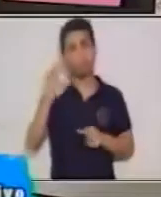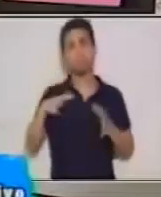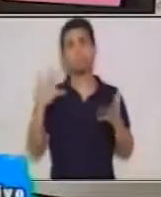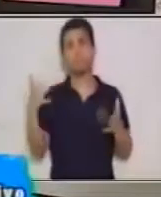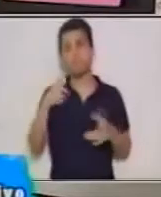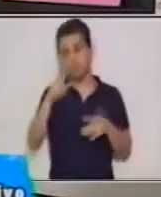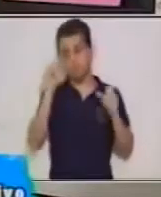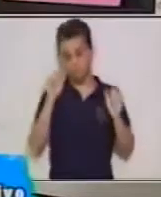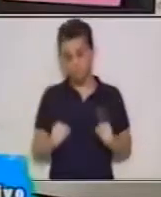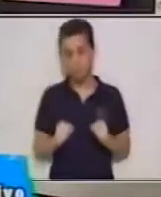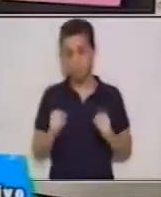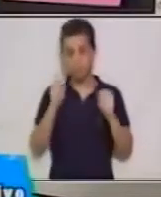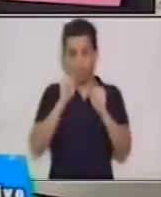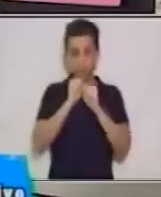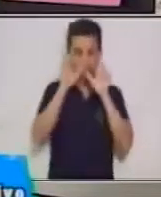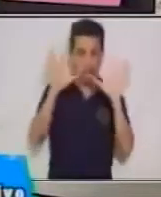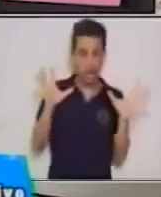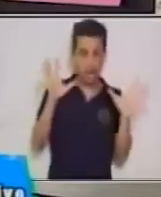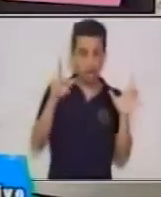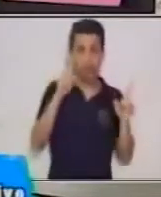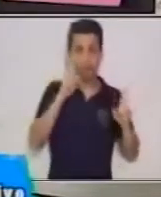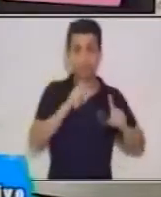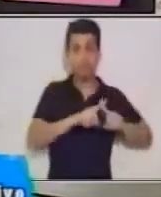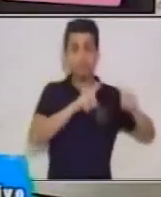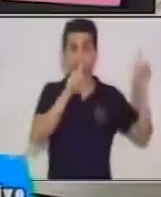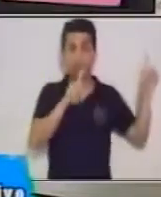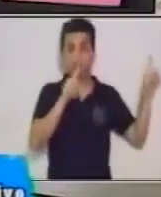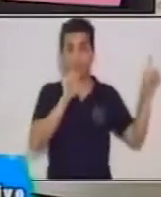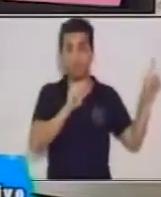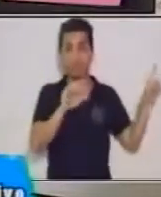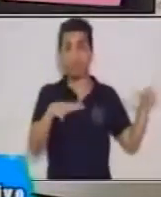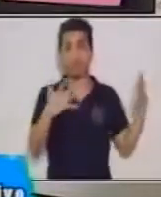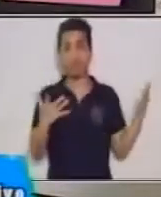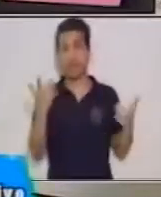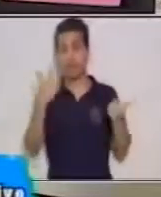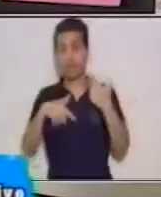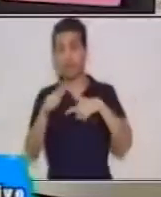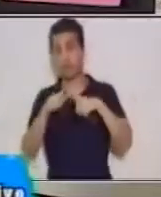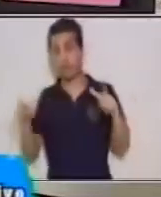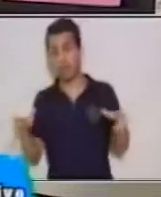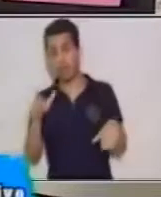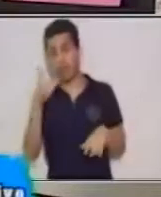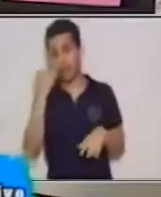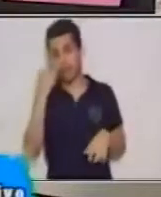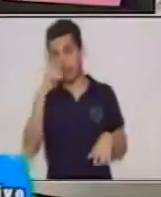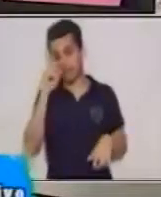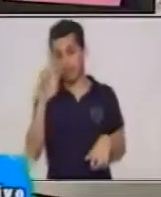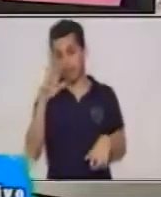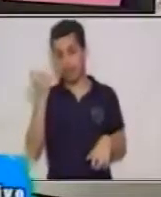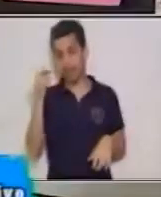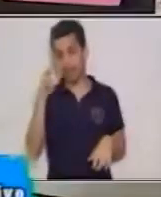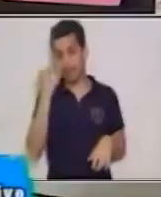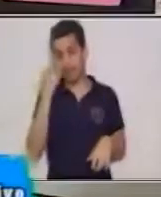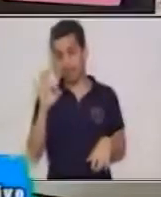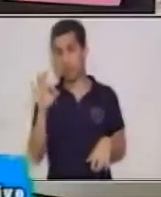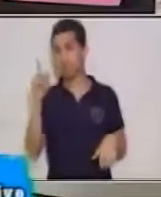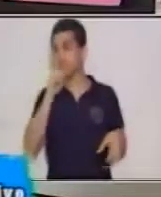usted pueda tener claro la diferencia en que hay en un lenguaje literario y en un lenguaje